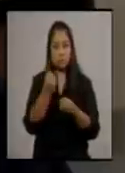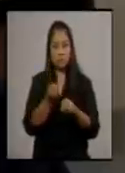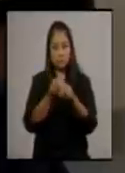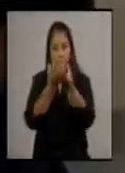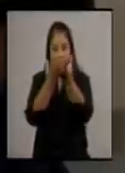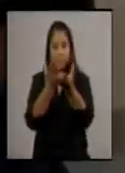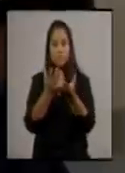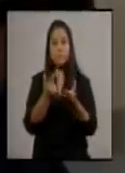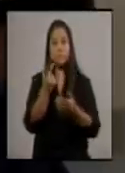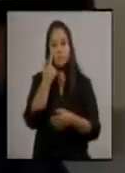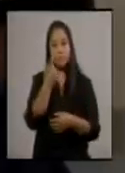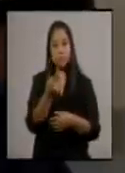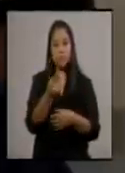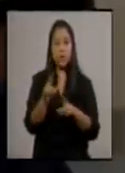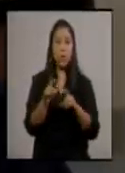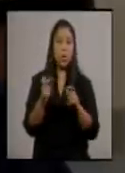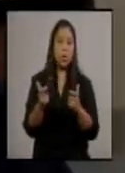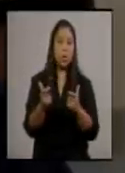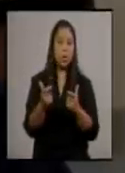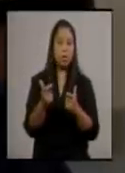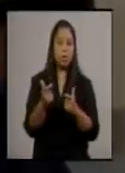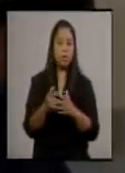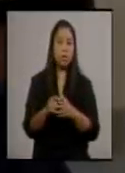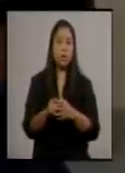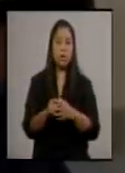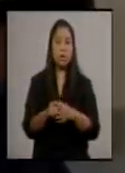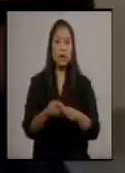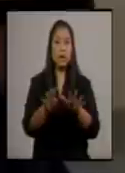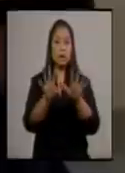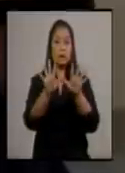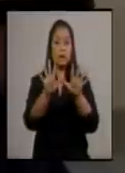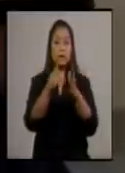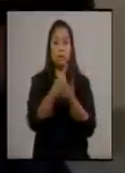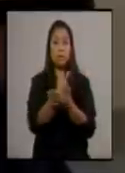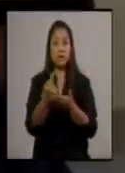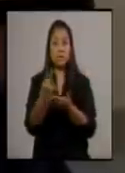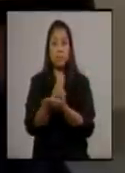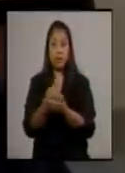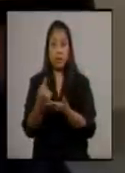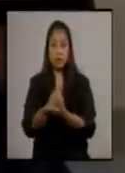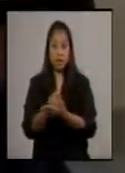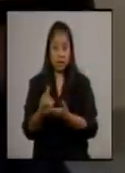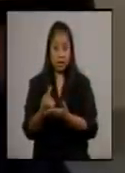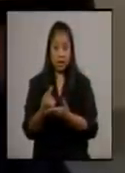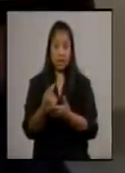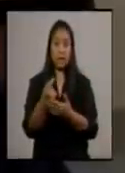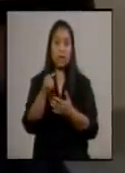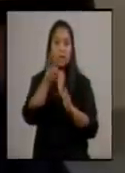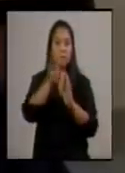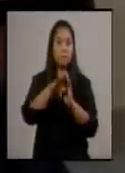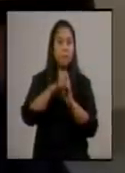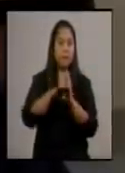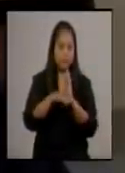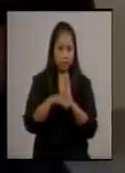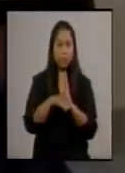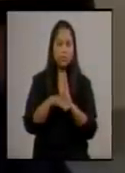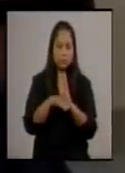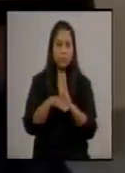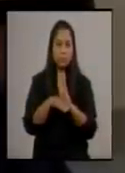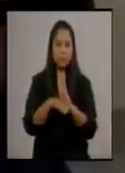hemos tenido por décima semana consecutiva una rebaja en los casos.